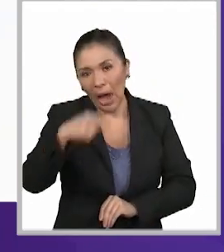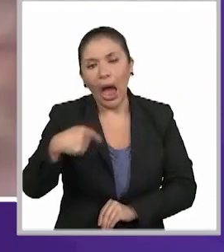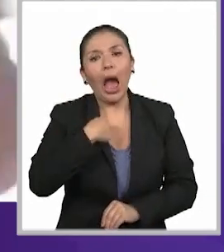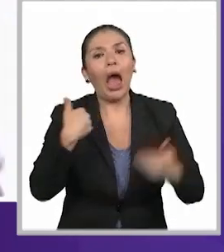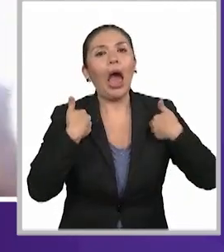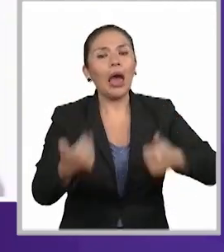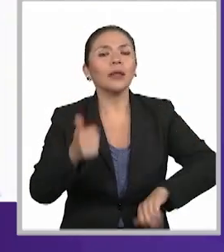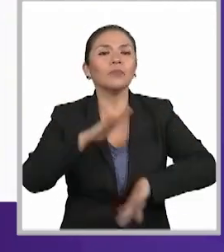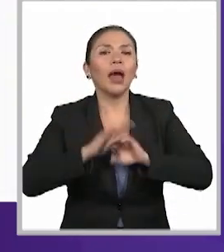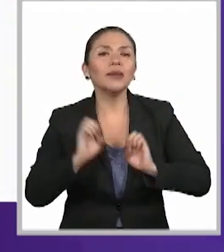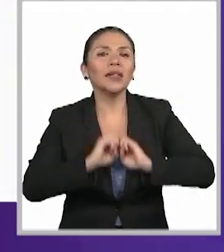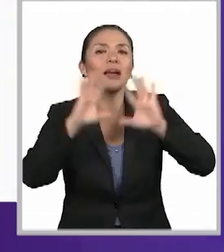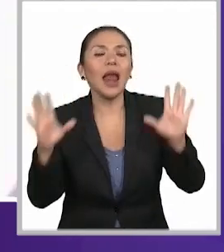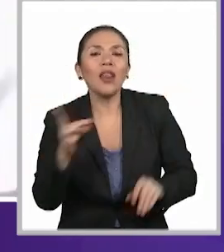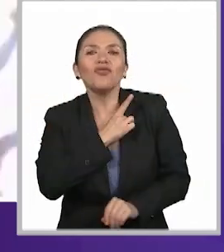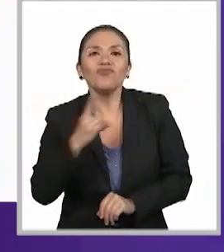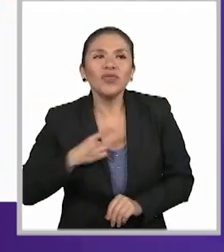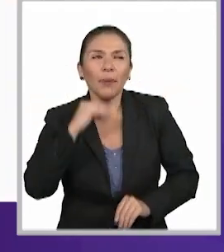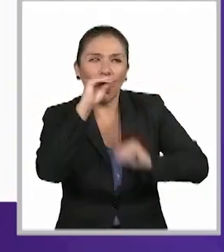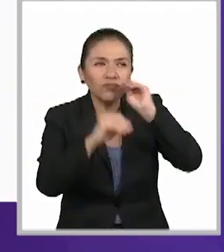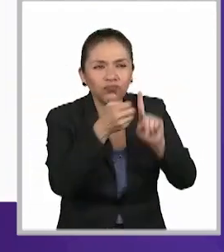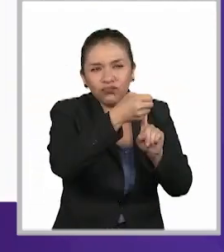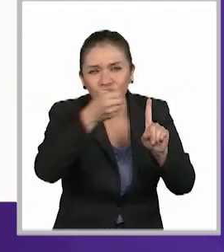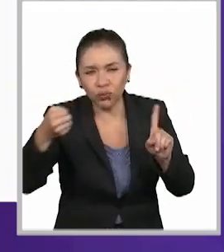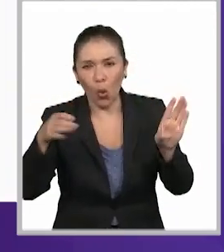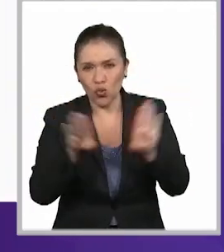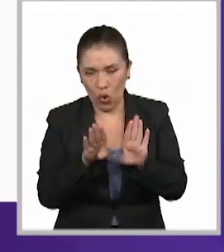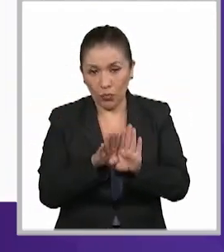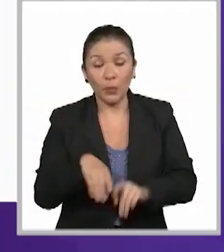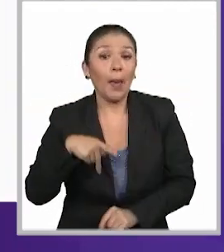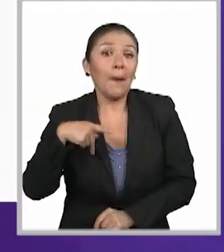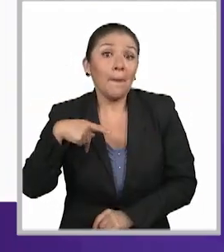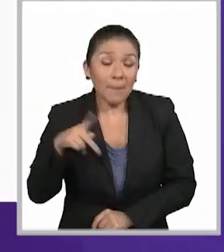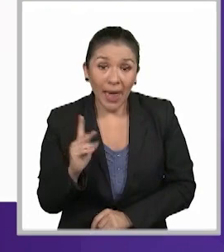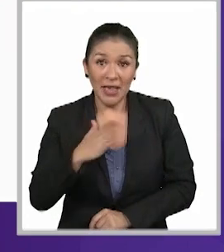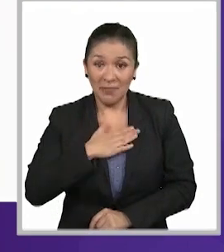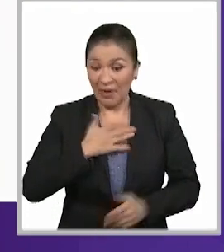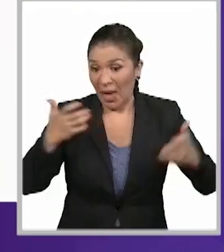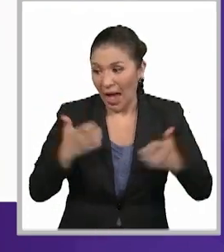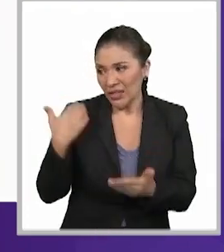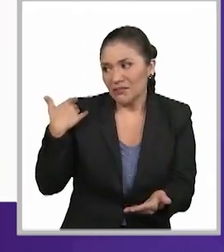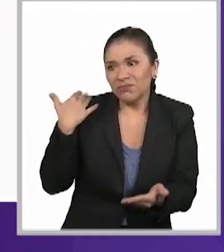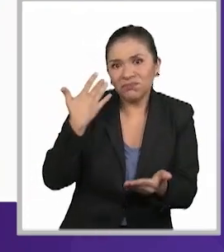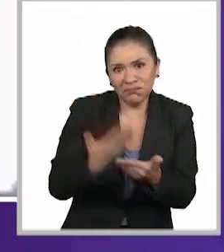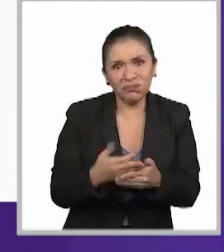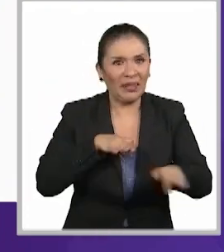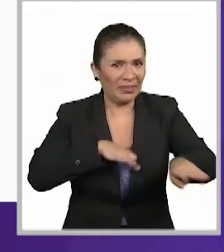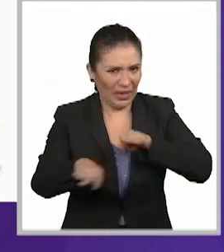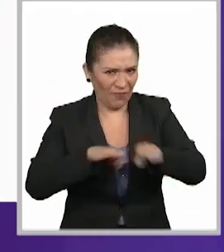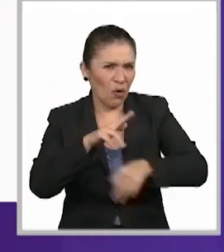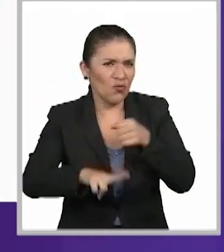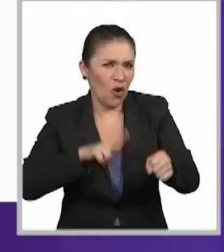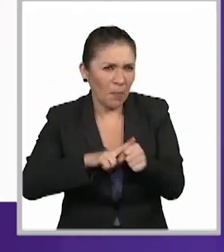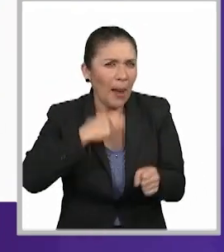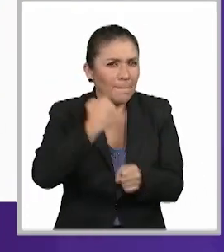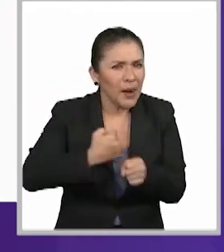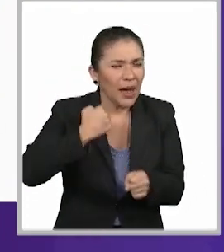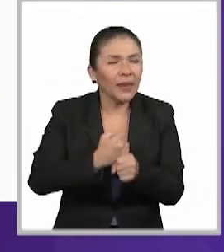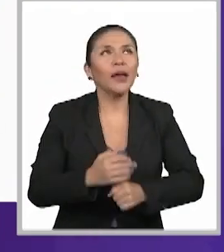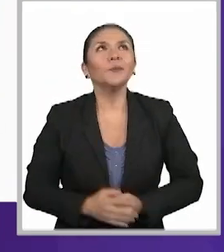claridad de qué tenemos que poner, pero en mi entendimiento y de lo que se ha hecho en la práctica, digamos,